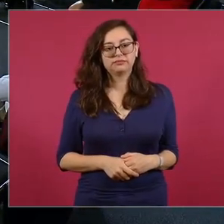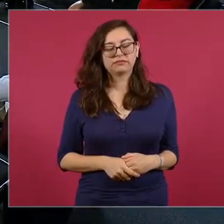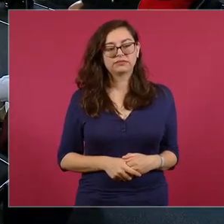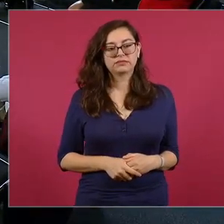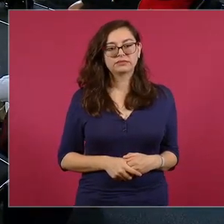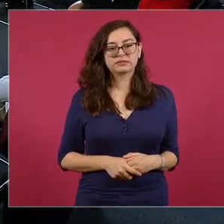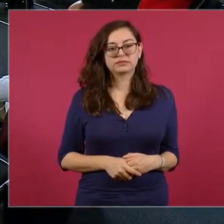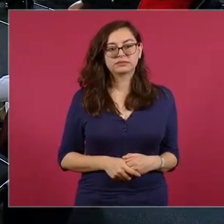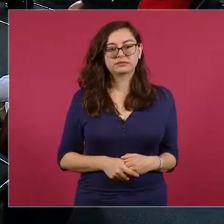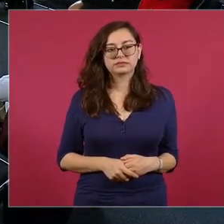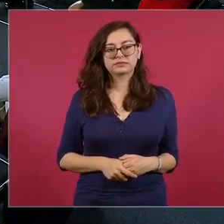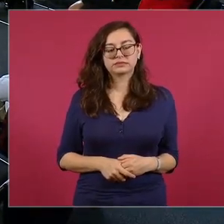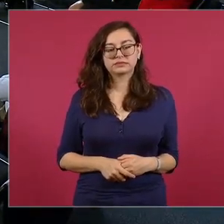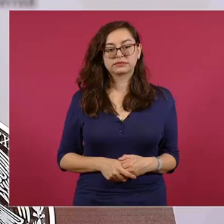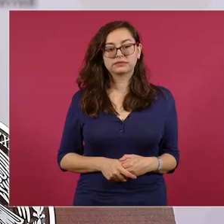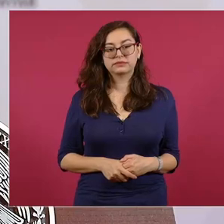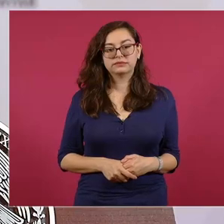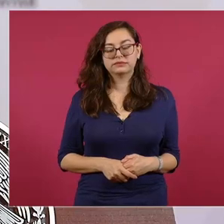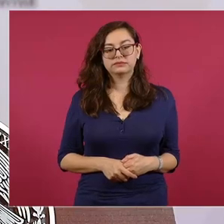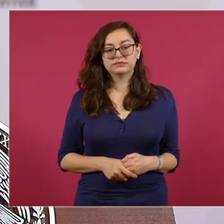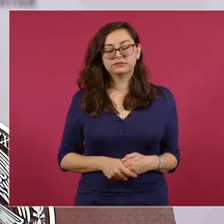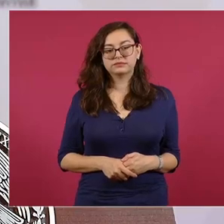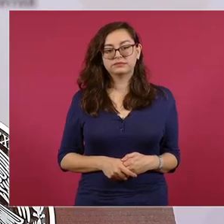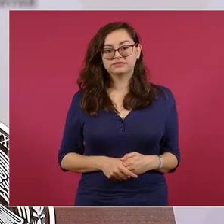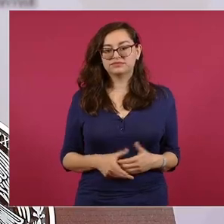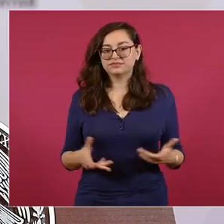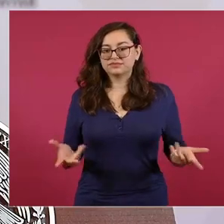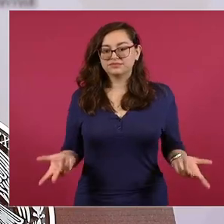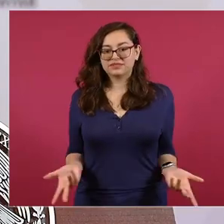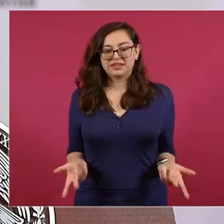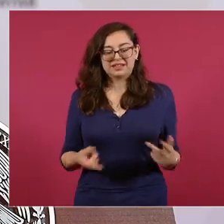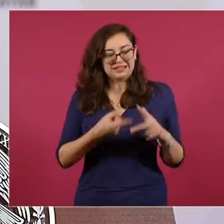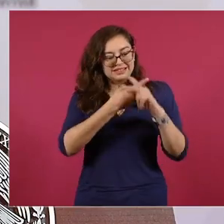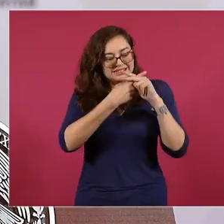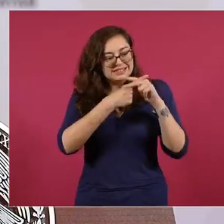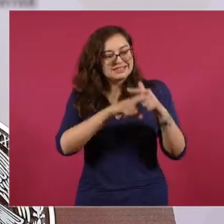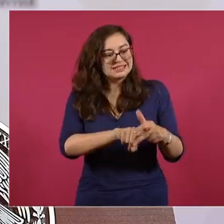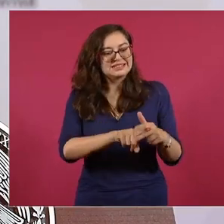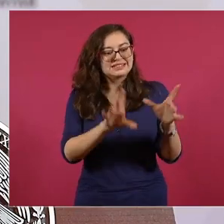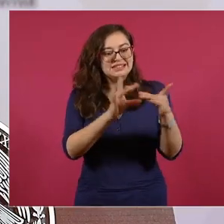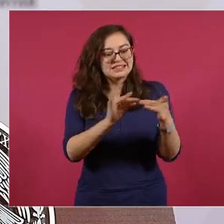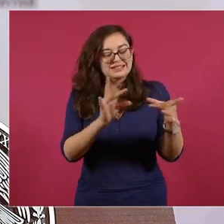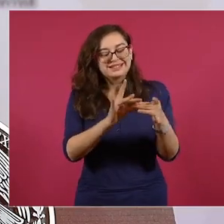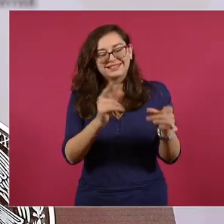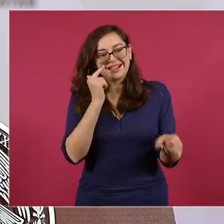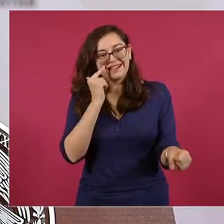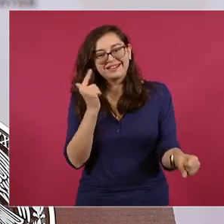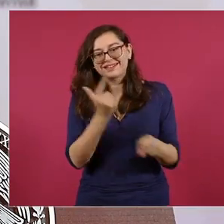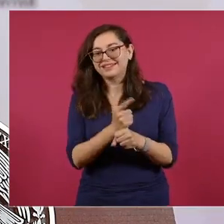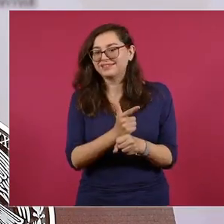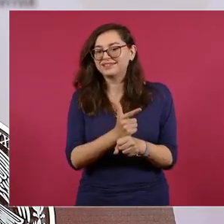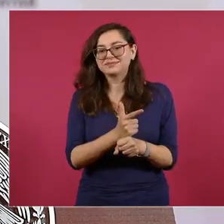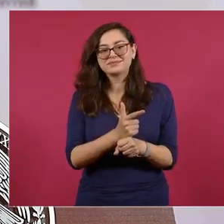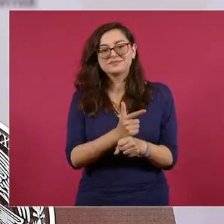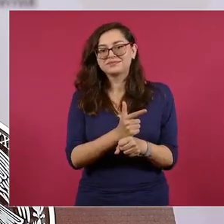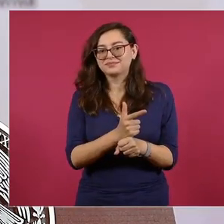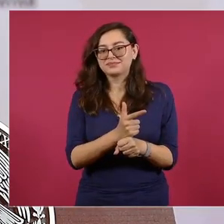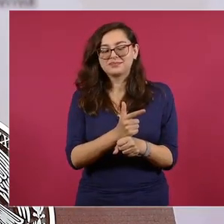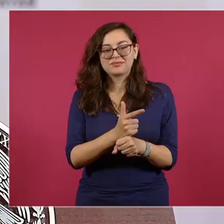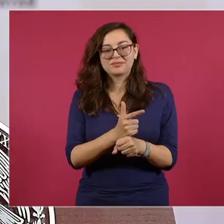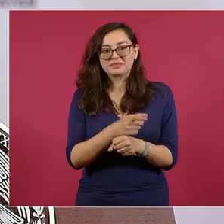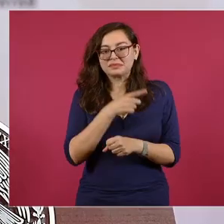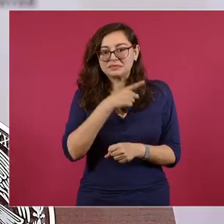es es que ese ese ese inicio es la clave porque está hablando